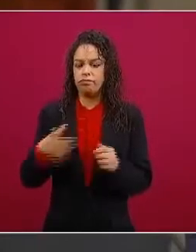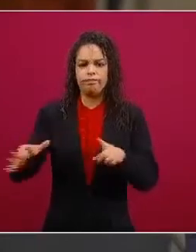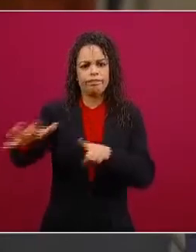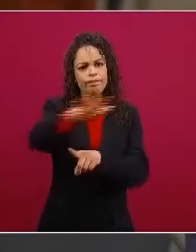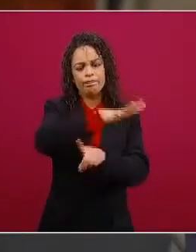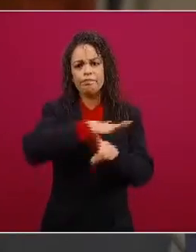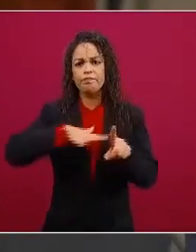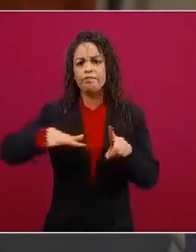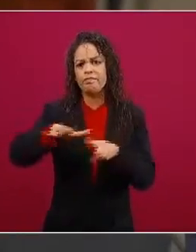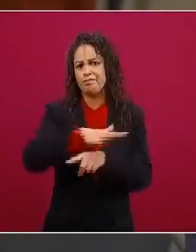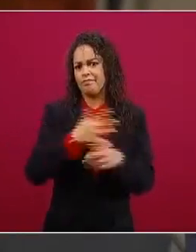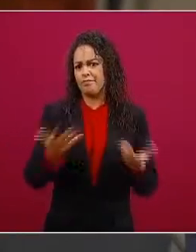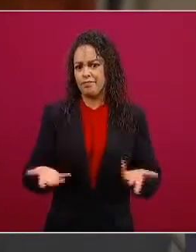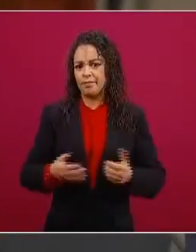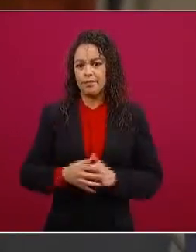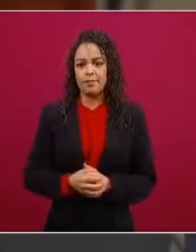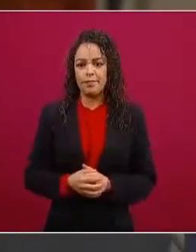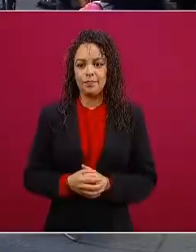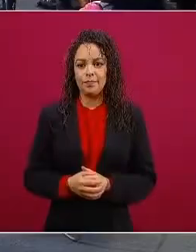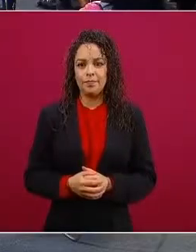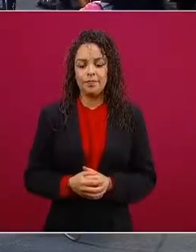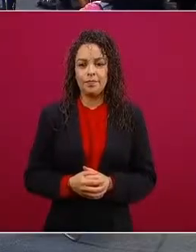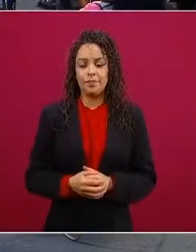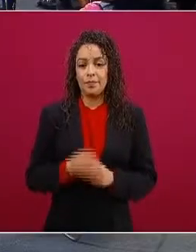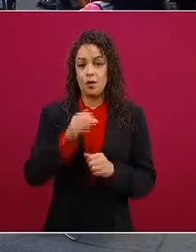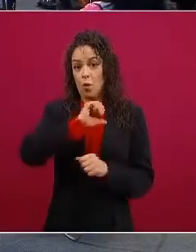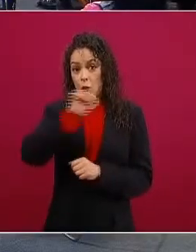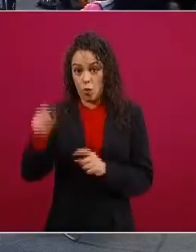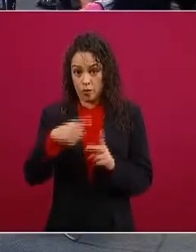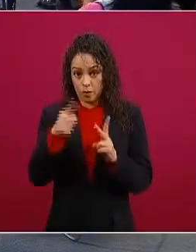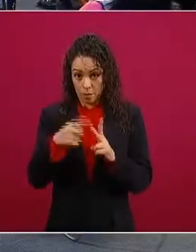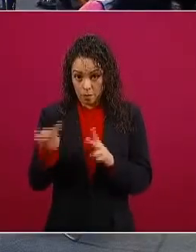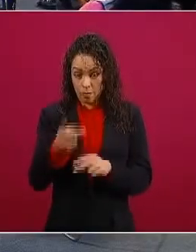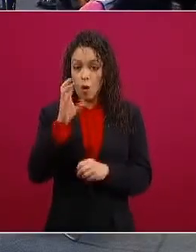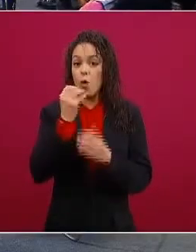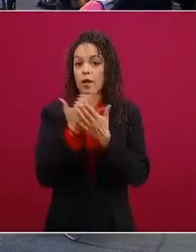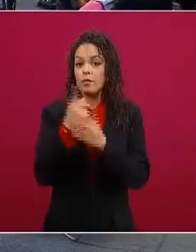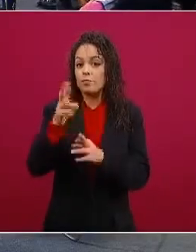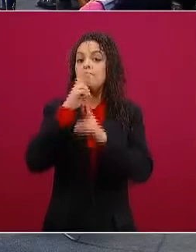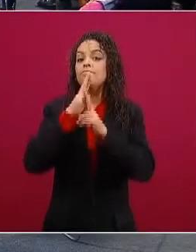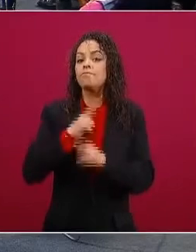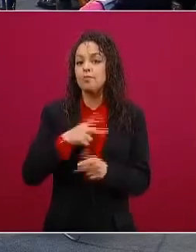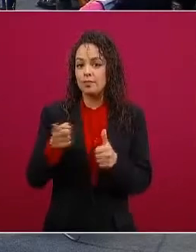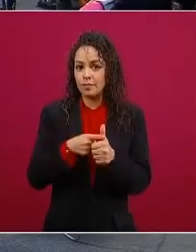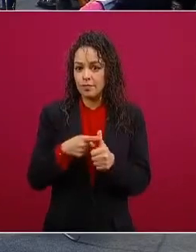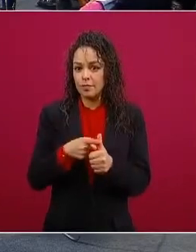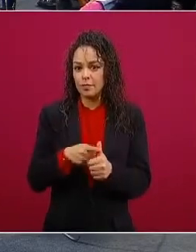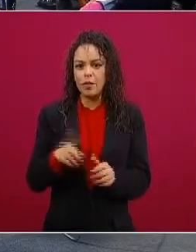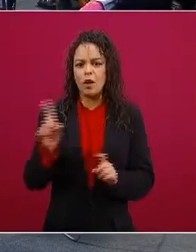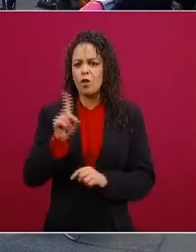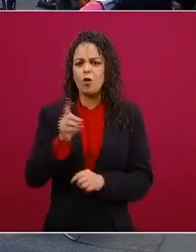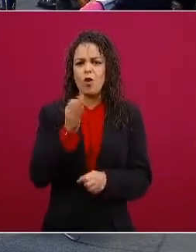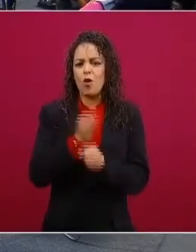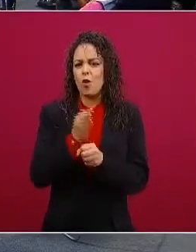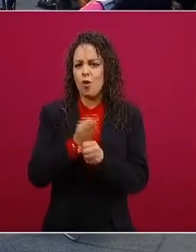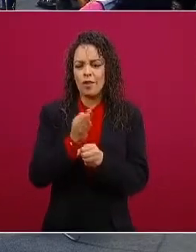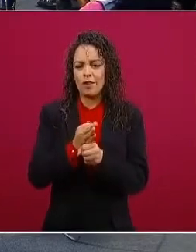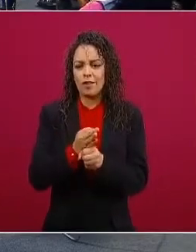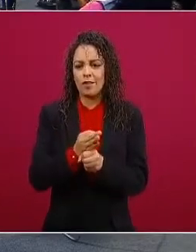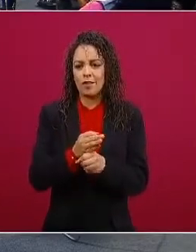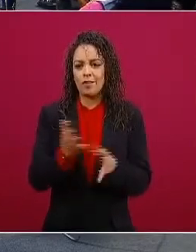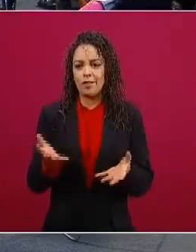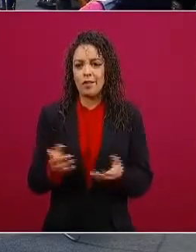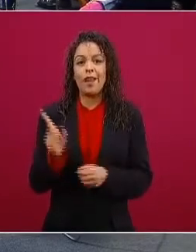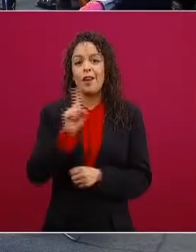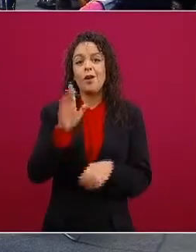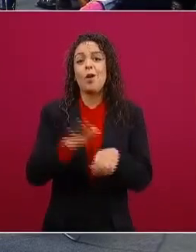o me espero que me conteste para que no de una vez no porque luego se enreda usted y me enreda a